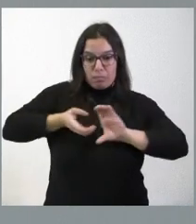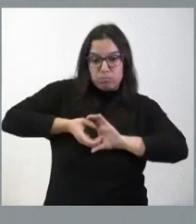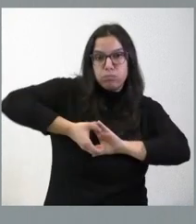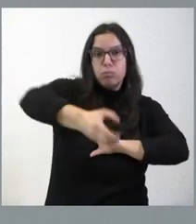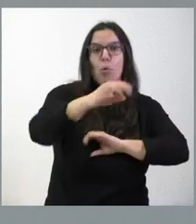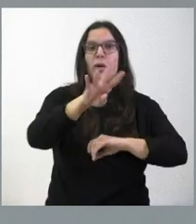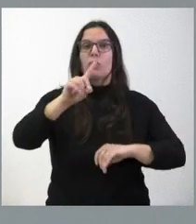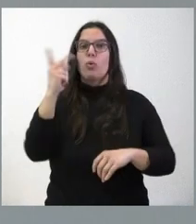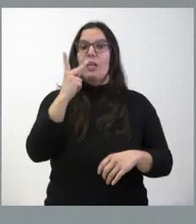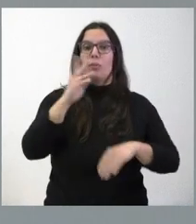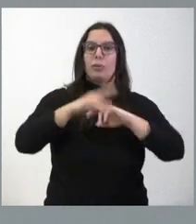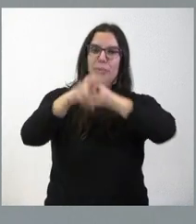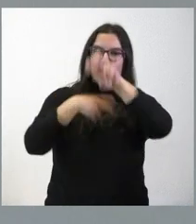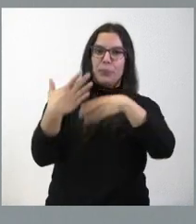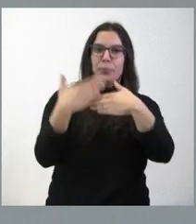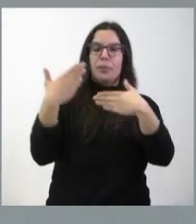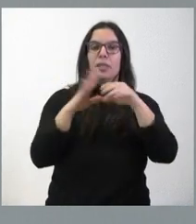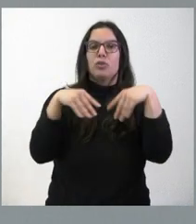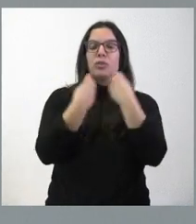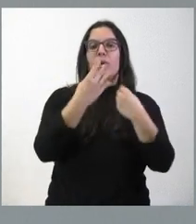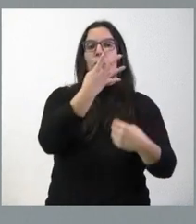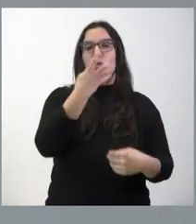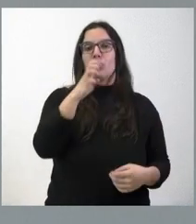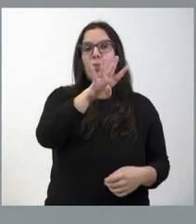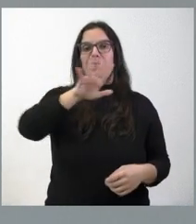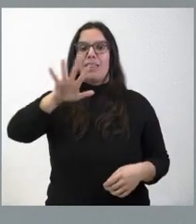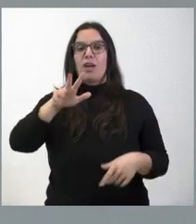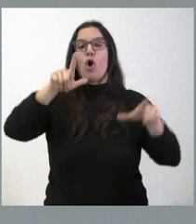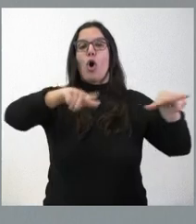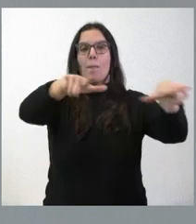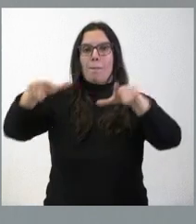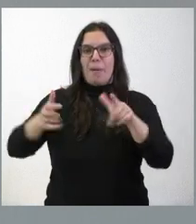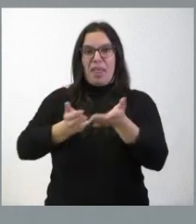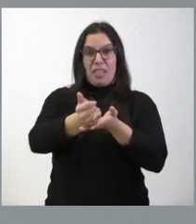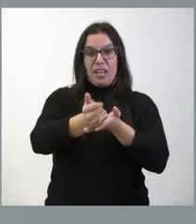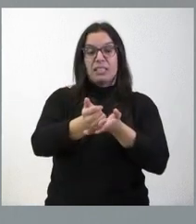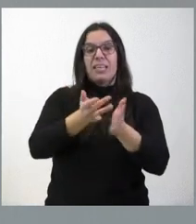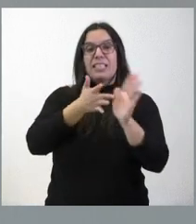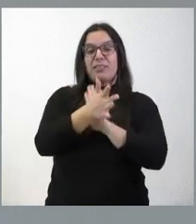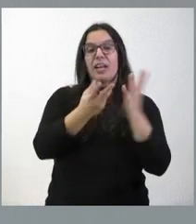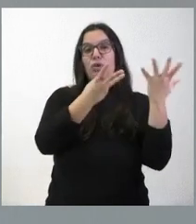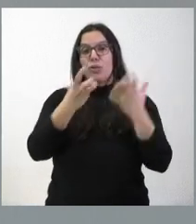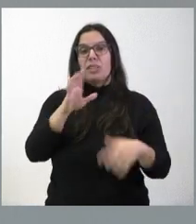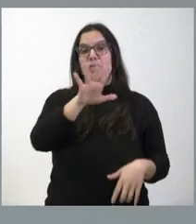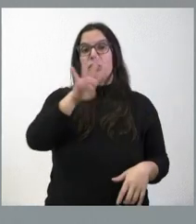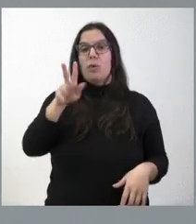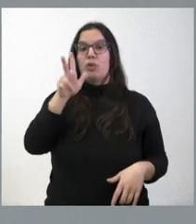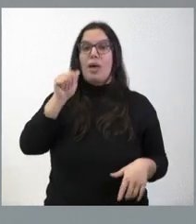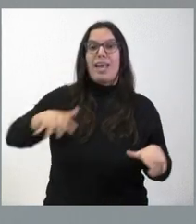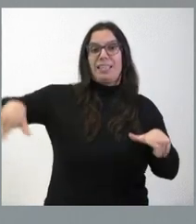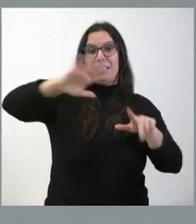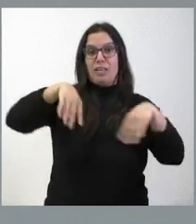modernizar un total de 445 parcelas, lo que supone 854 hectáreas